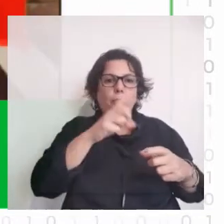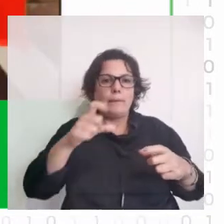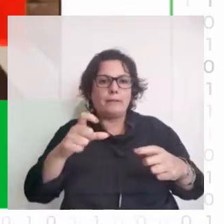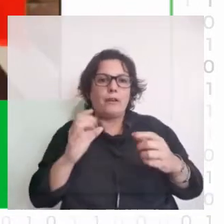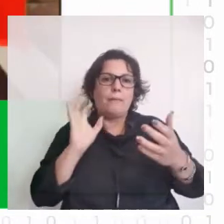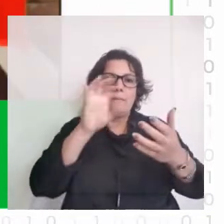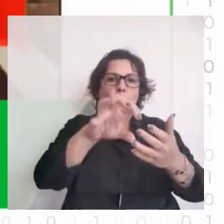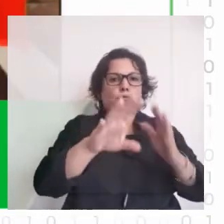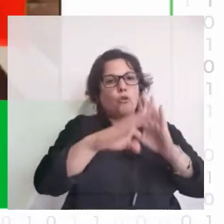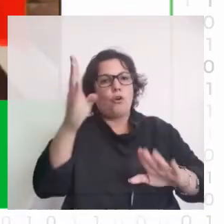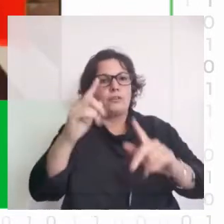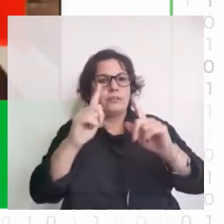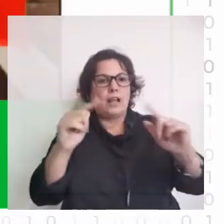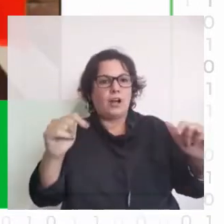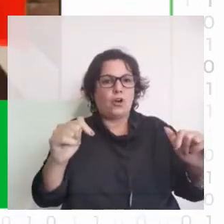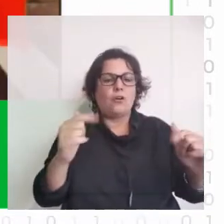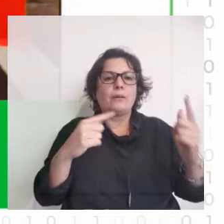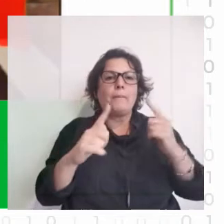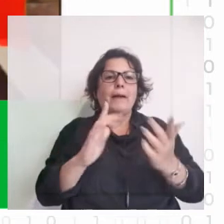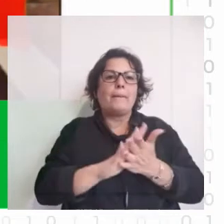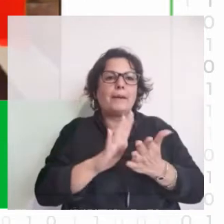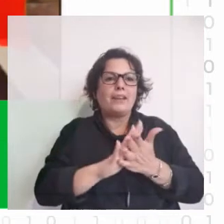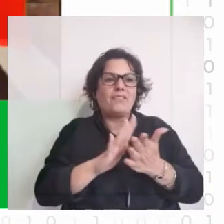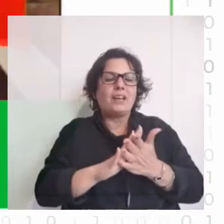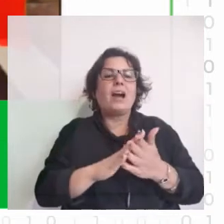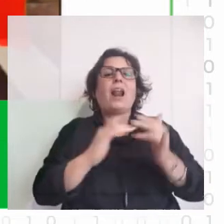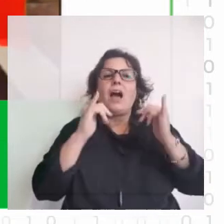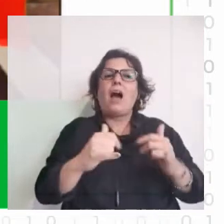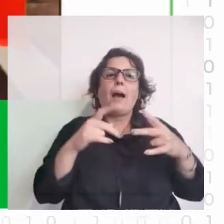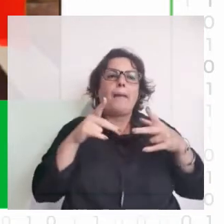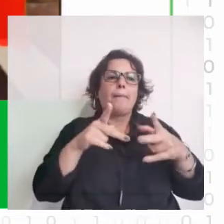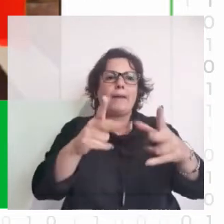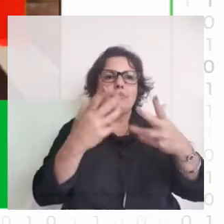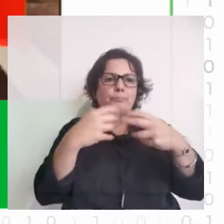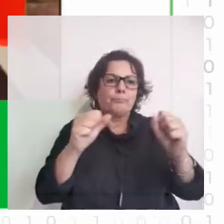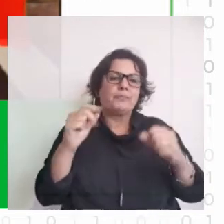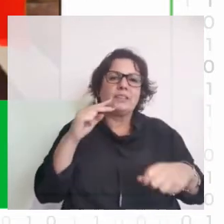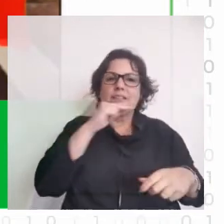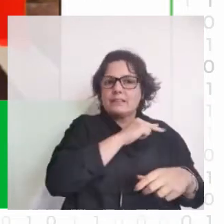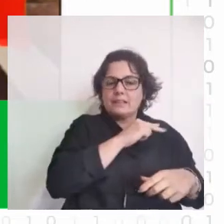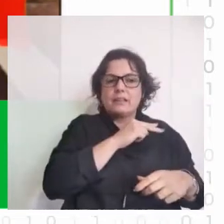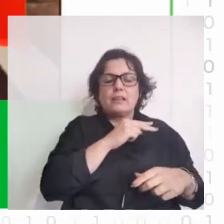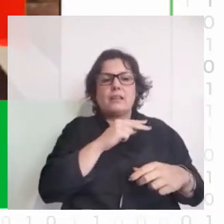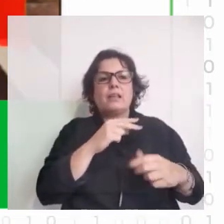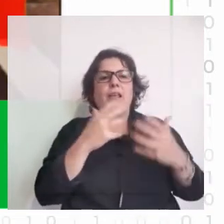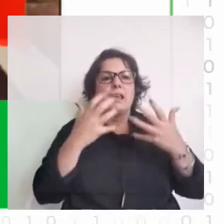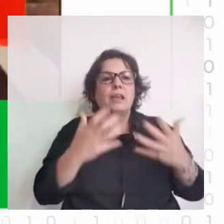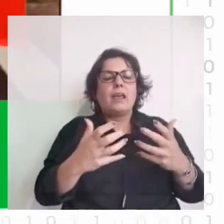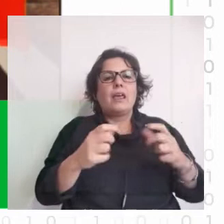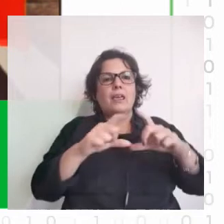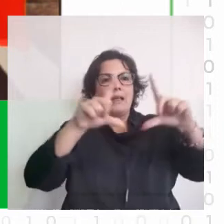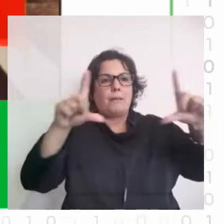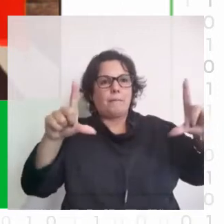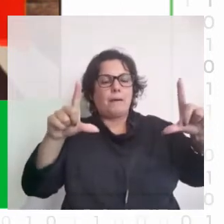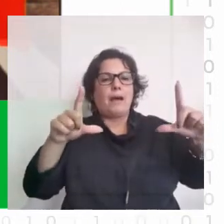Bueno, para verificar una imagen existen ciertos métodos de detección de falsificaciones que pretenden a partir de la imagen en sí misma